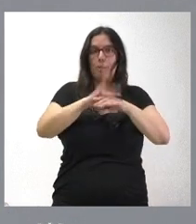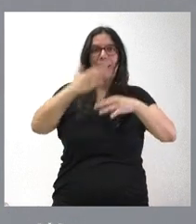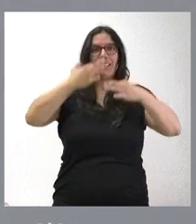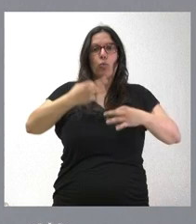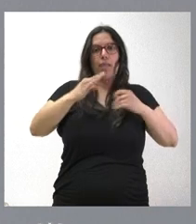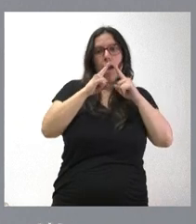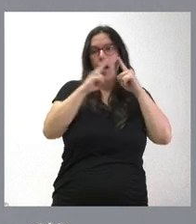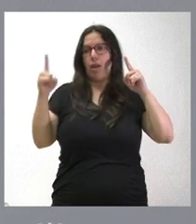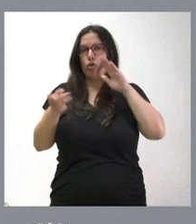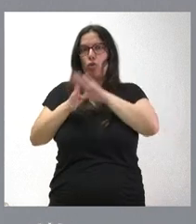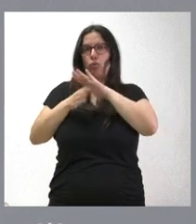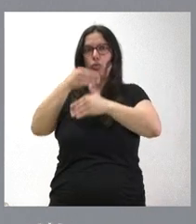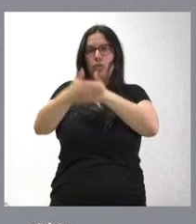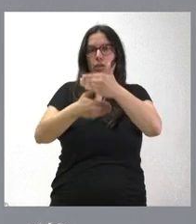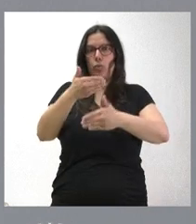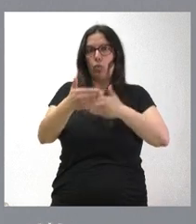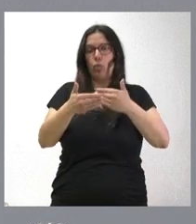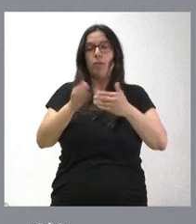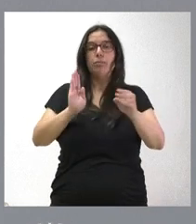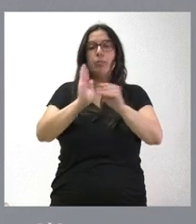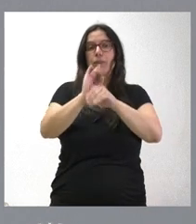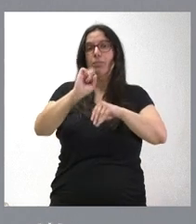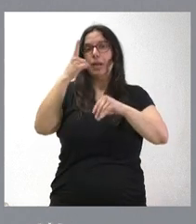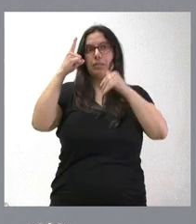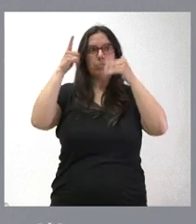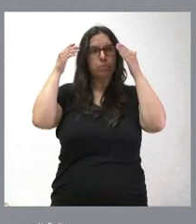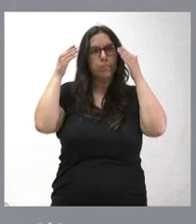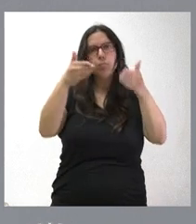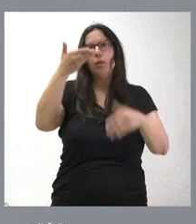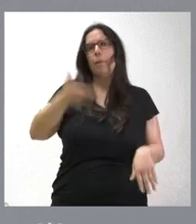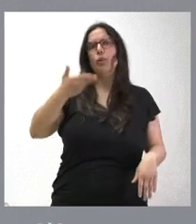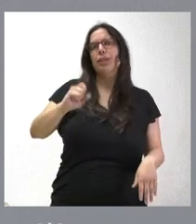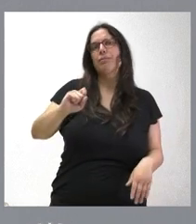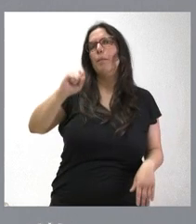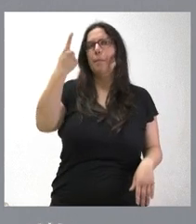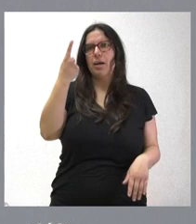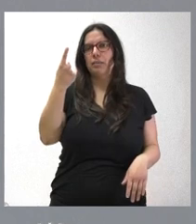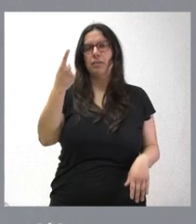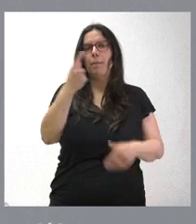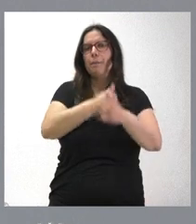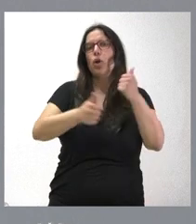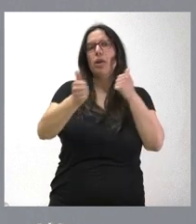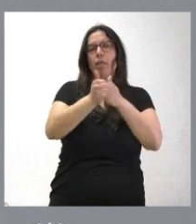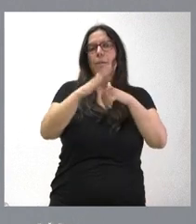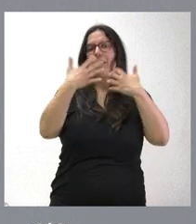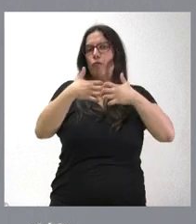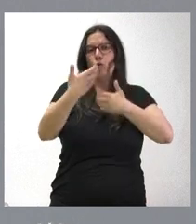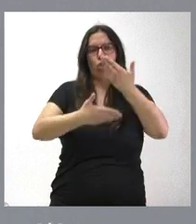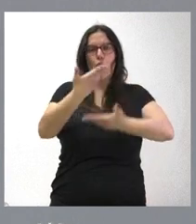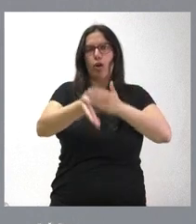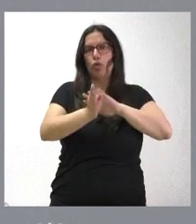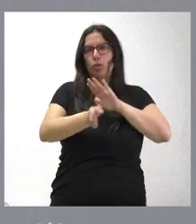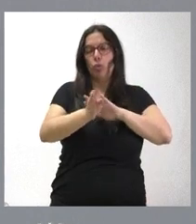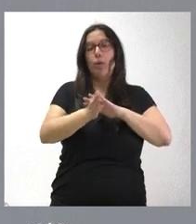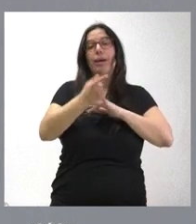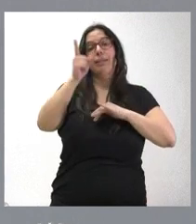financiación que se concentre fundamentalmente en aquello que es lo más relevante, lo más importante y lo más prioritario para que este servicio se siga prestando y,